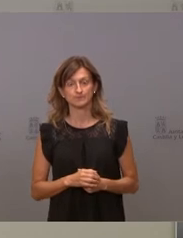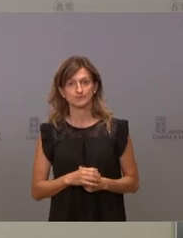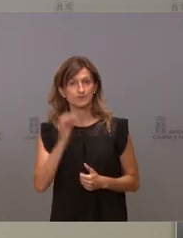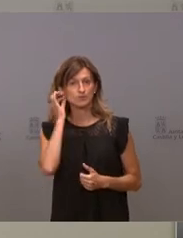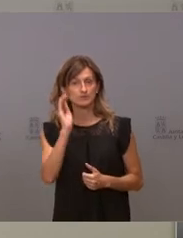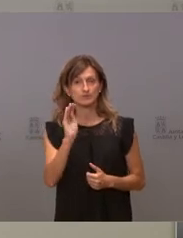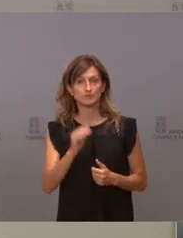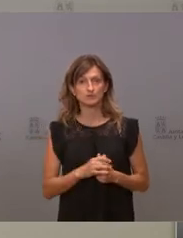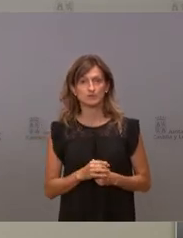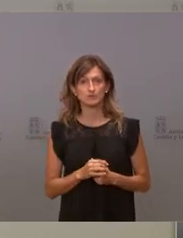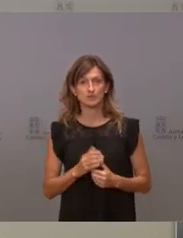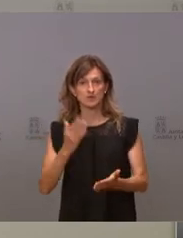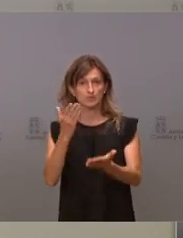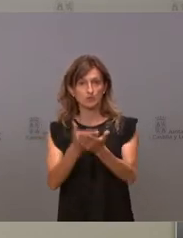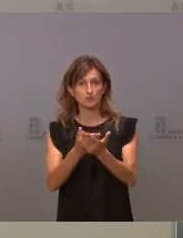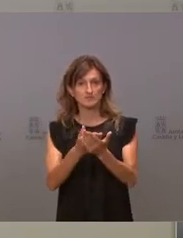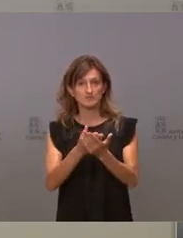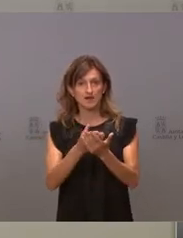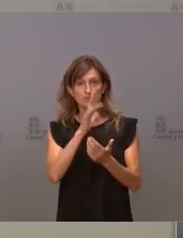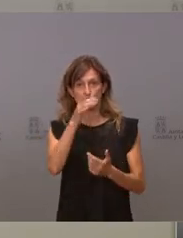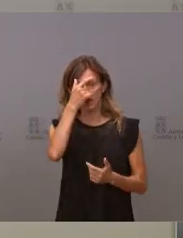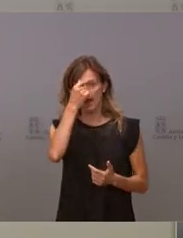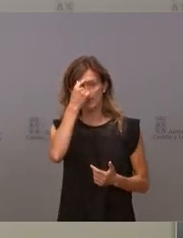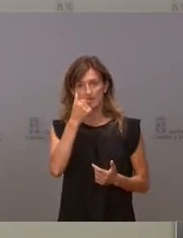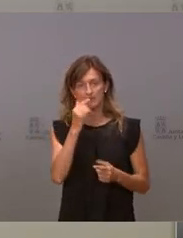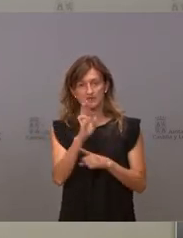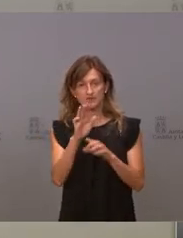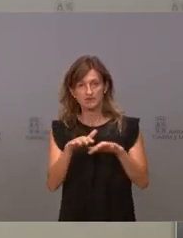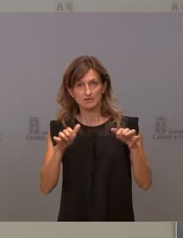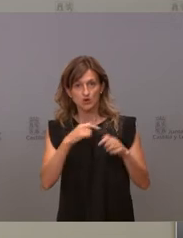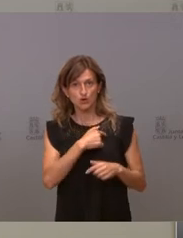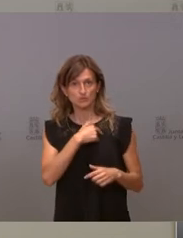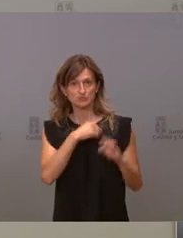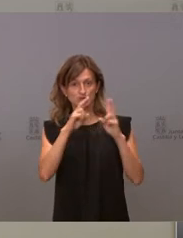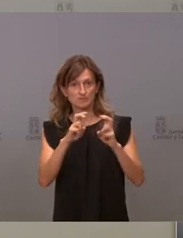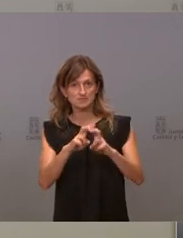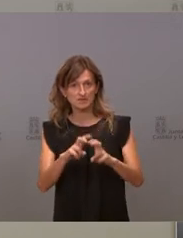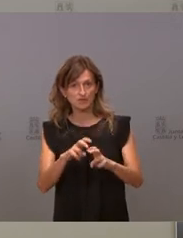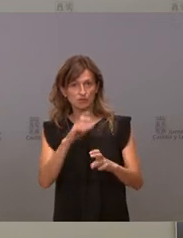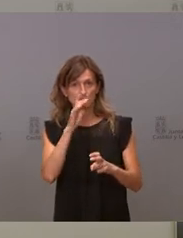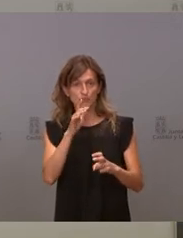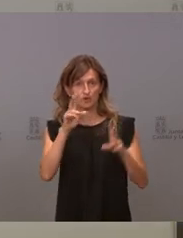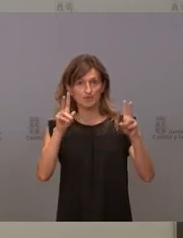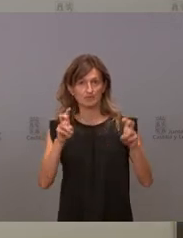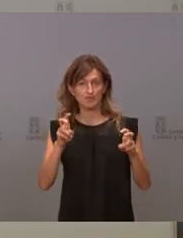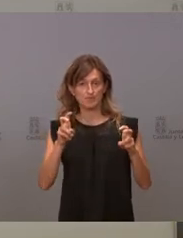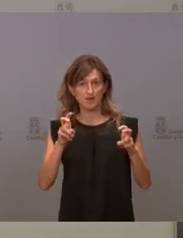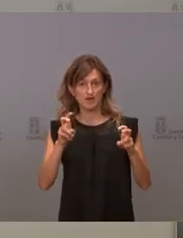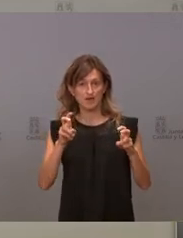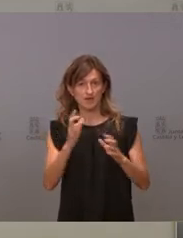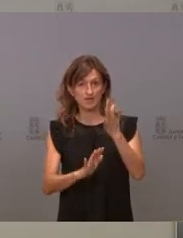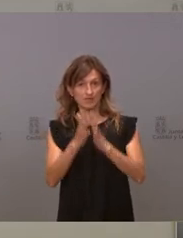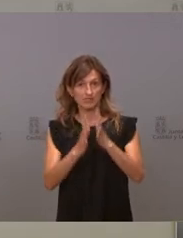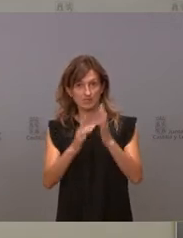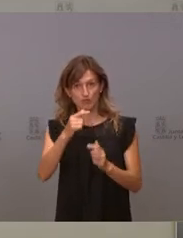qué opinión le merece la propuesta de Por Ávila de plantear a los grupos parlamentarios una comisión de investigación acerca del operativo establecido en el incendio de